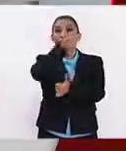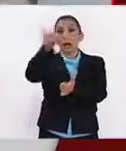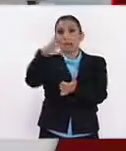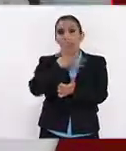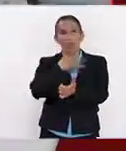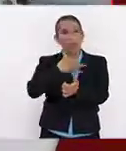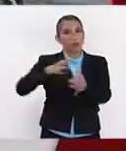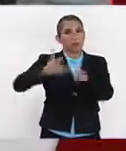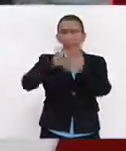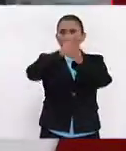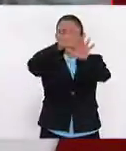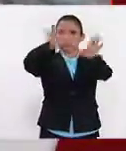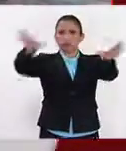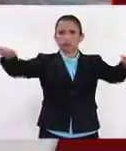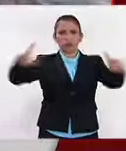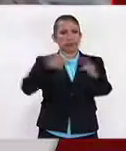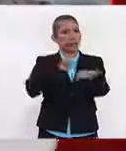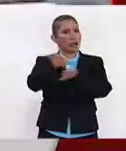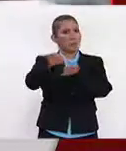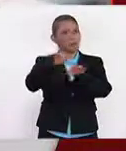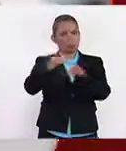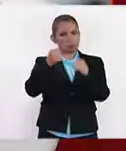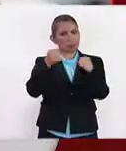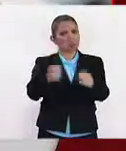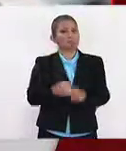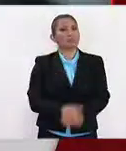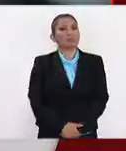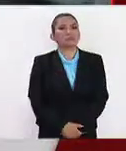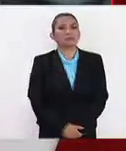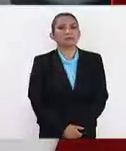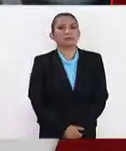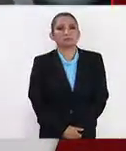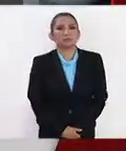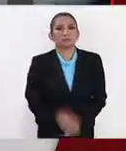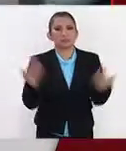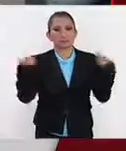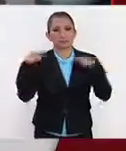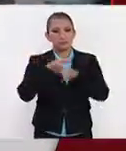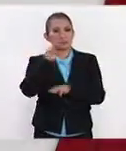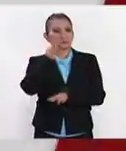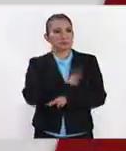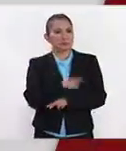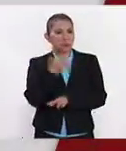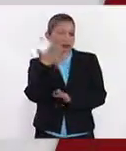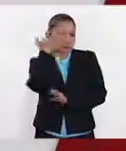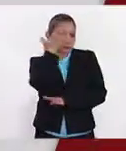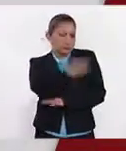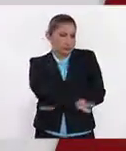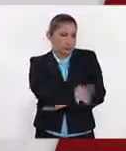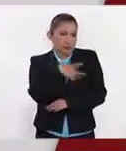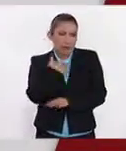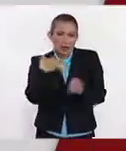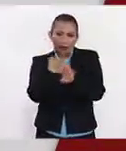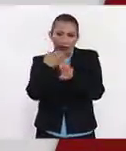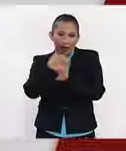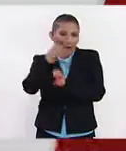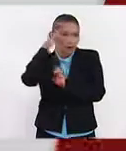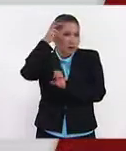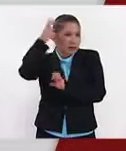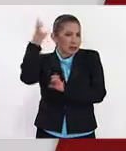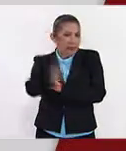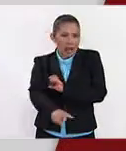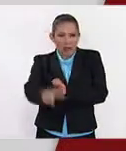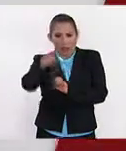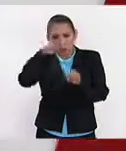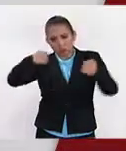tiene un campo, un campo laboral seguro. Profesora, pues, Hidalgo, sabemos, es un estado que está en el centro del